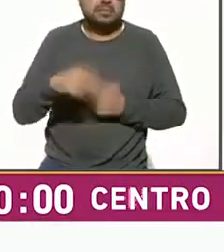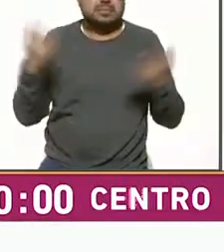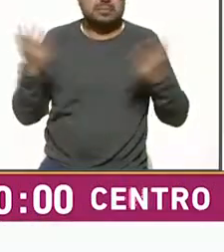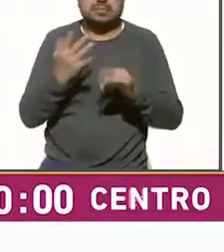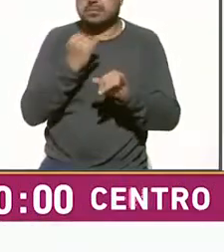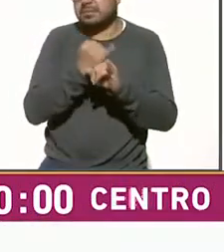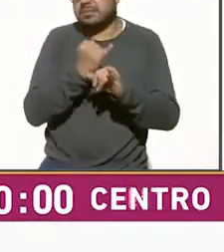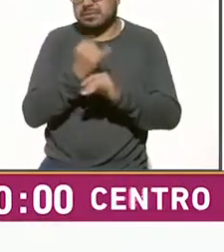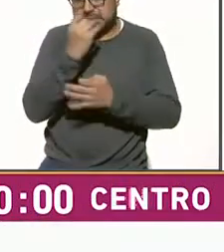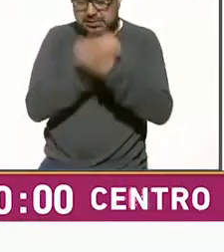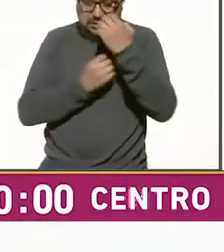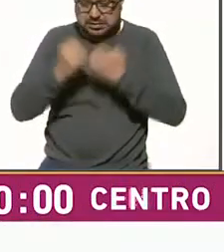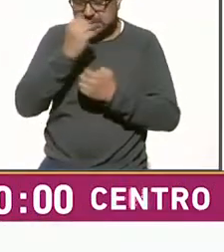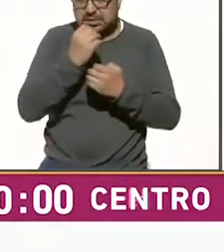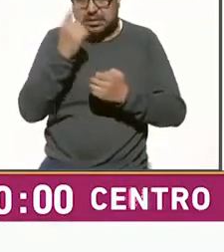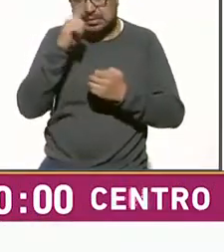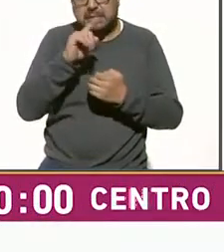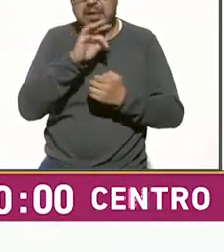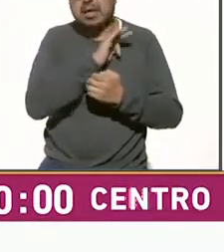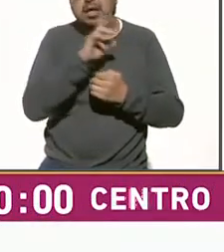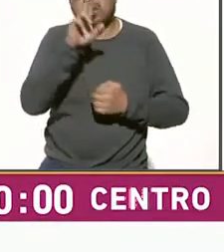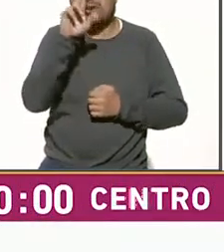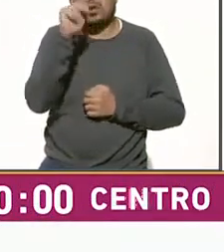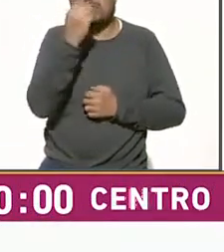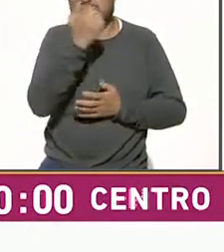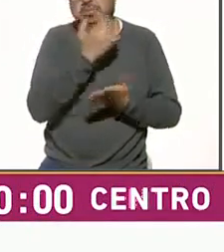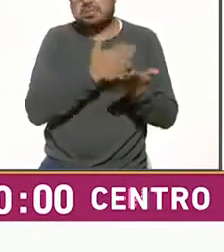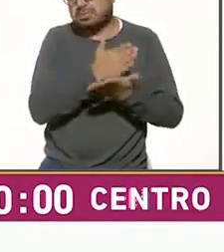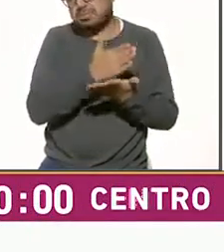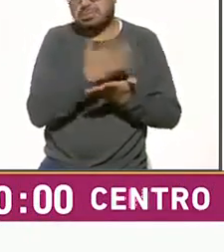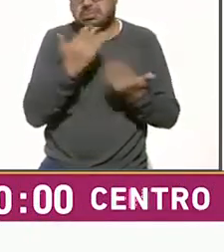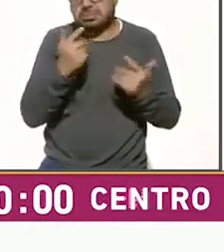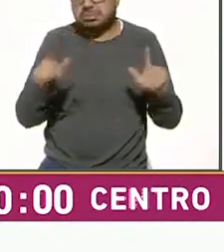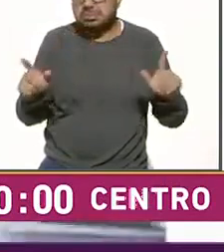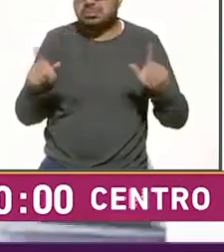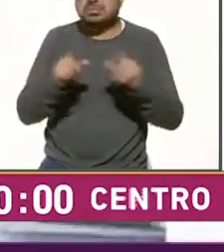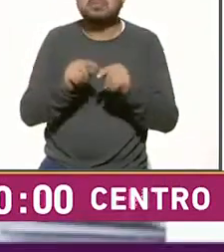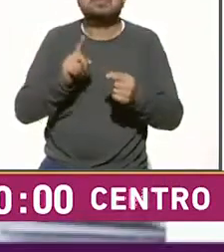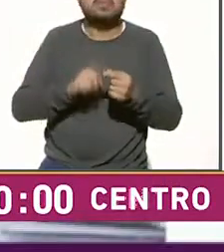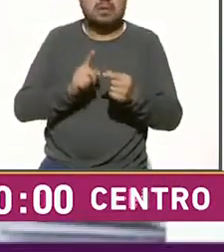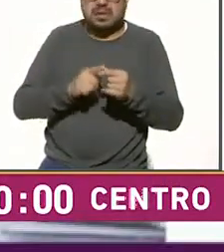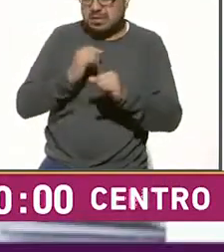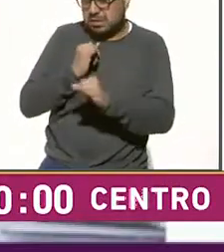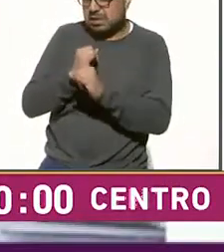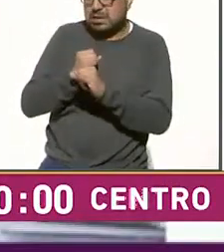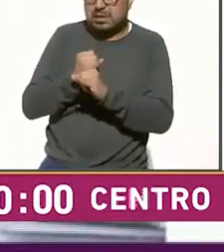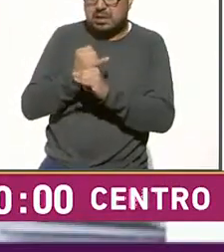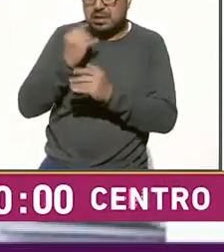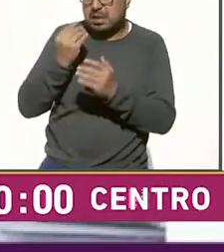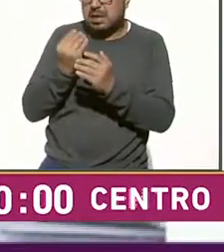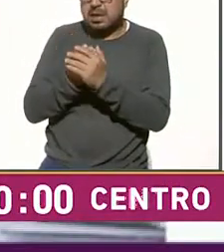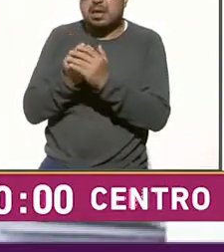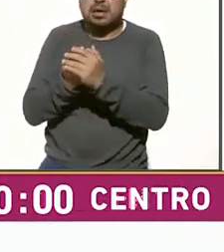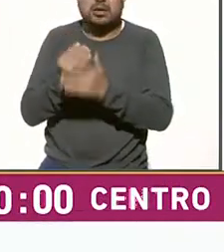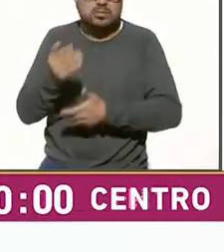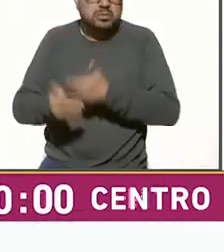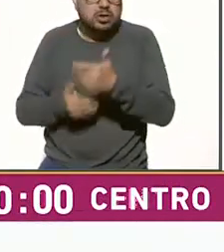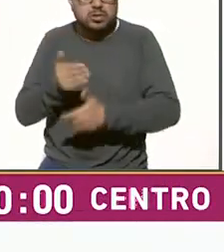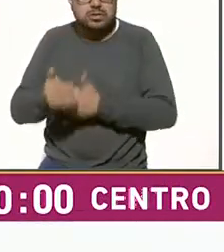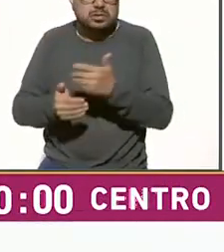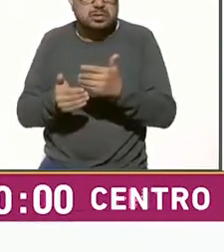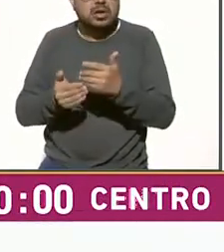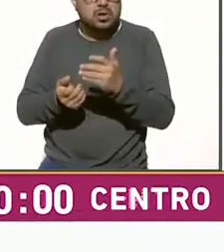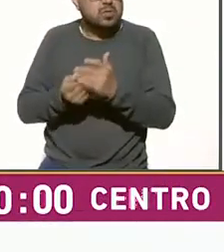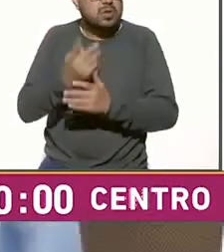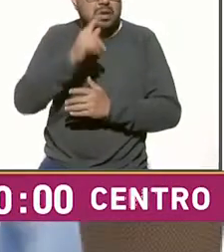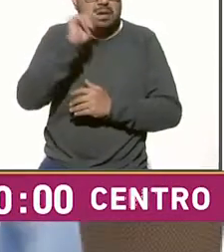el examen de admisión para la modalidad no escolarizada. Es decir, quienes toman clases a distancia. Un proceso que echará mano de